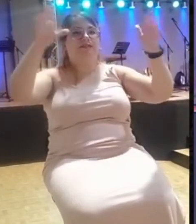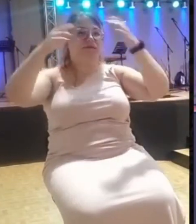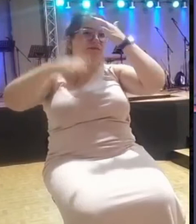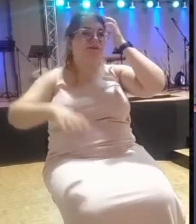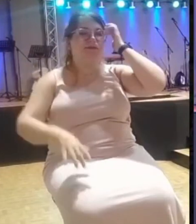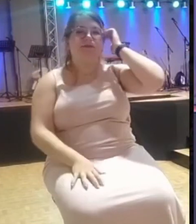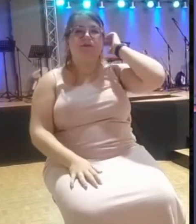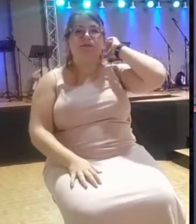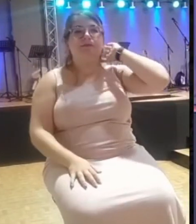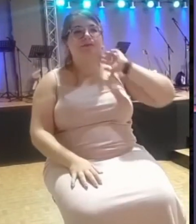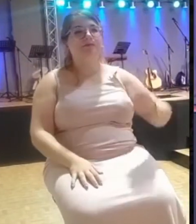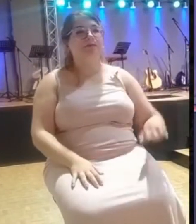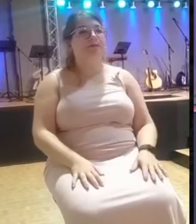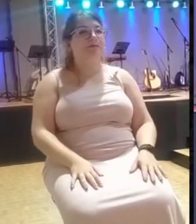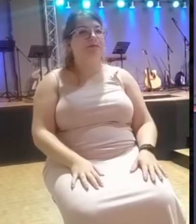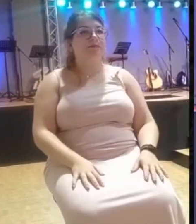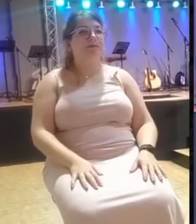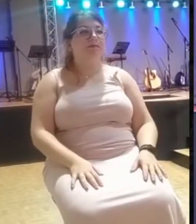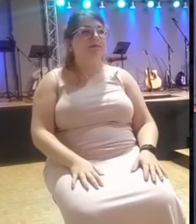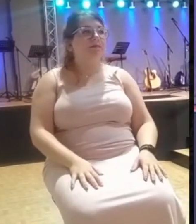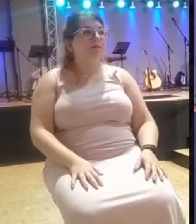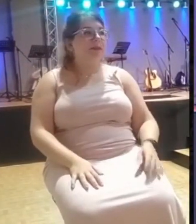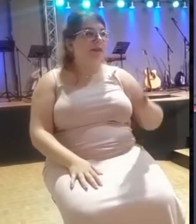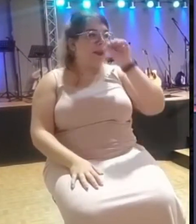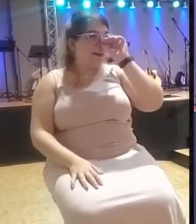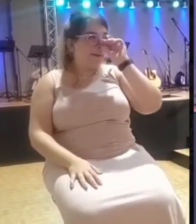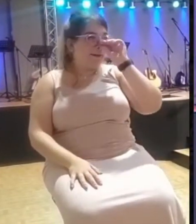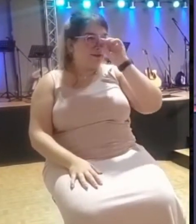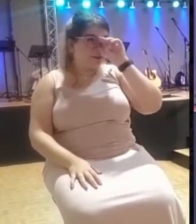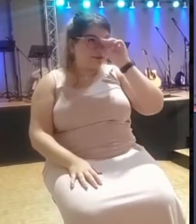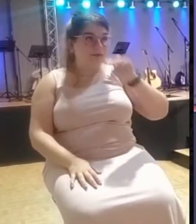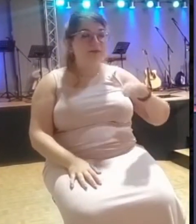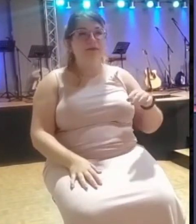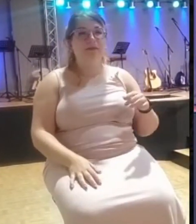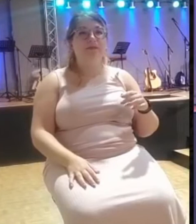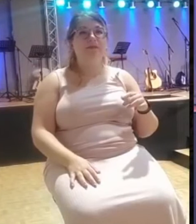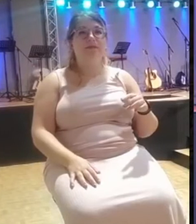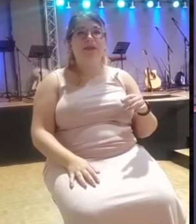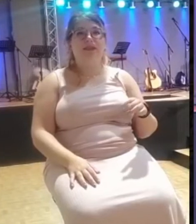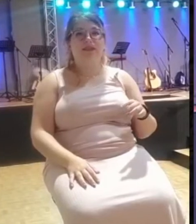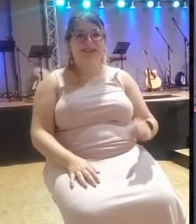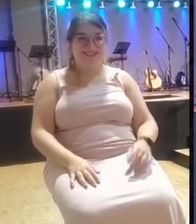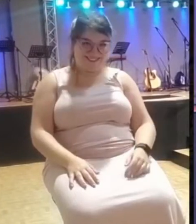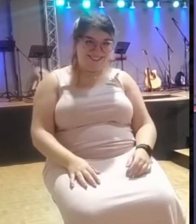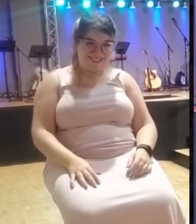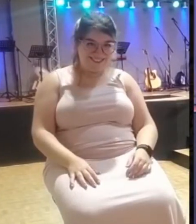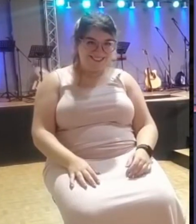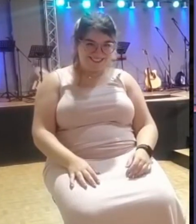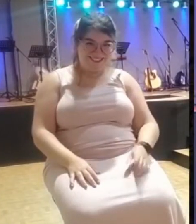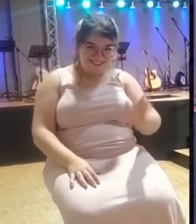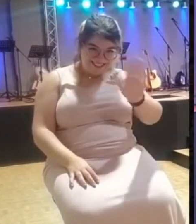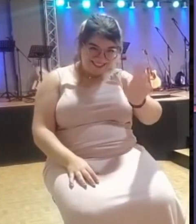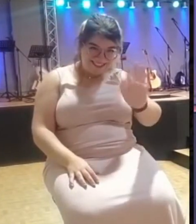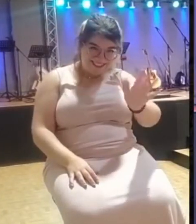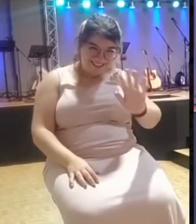Y entonces, y dice, Señor, muéstrale a este purítico que tú estás con nosotros. y entonces, una